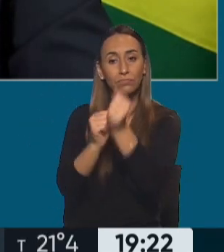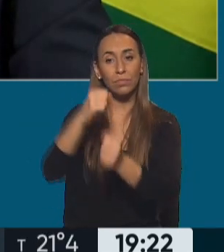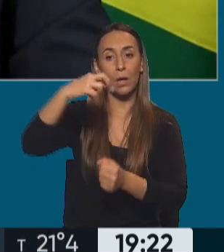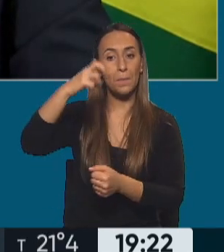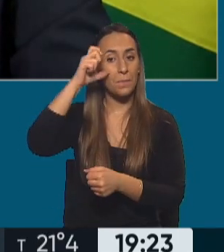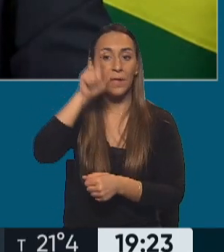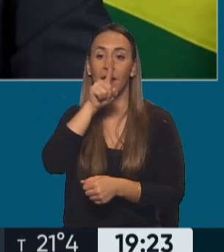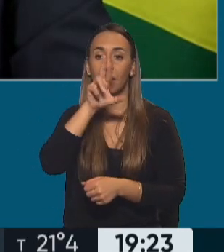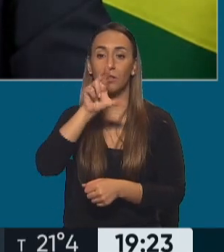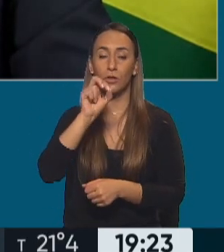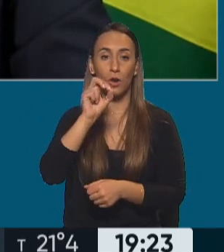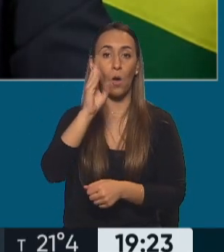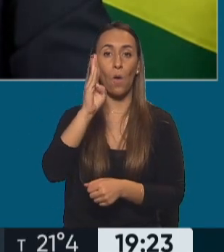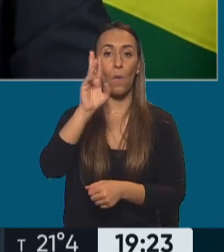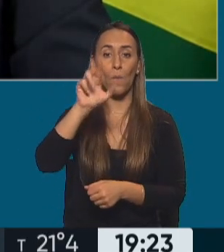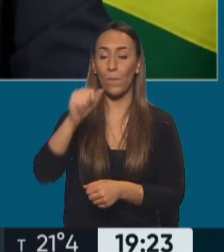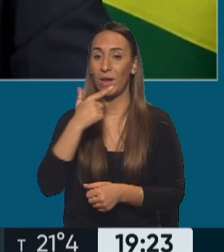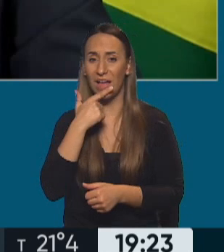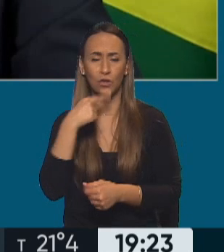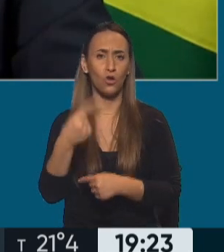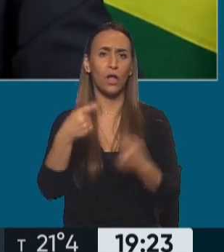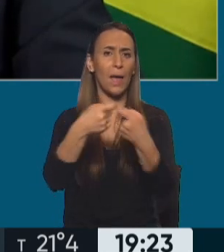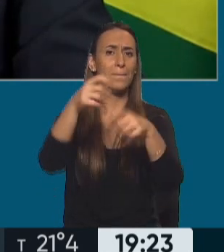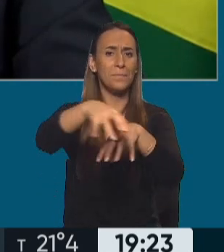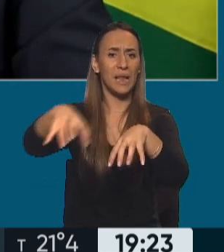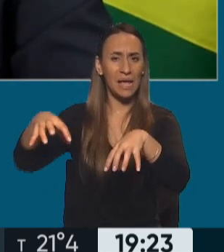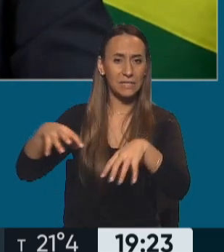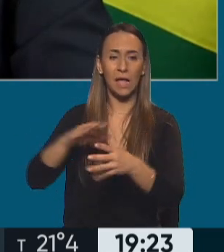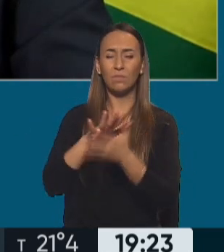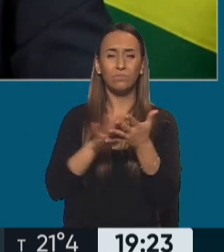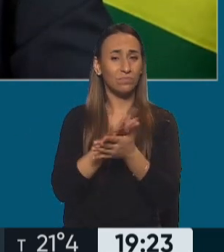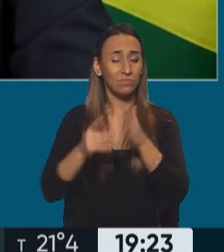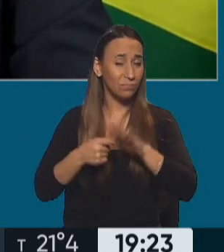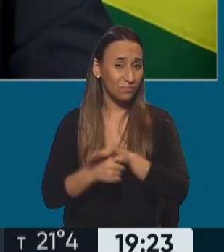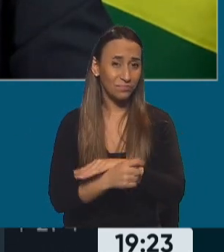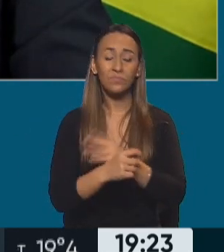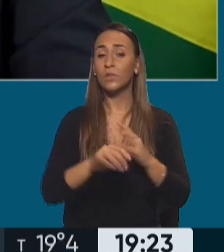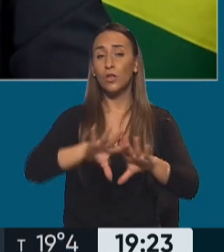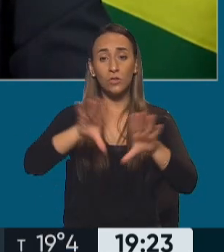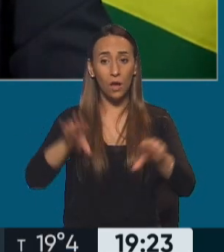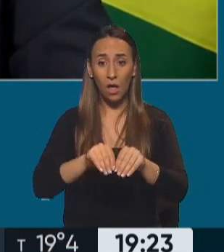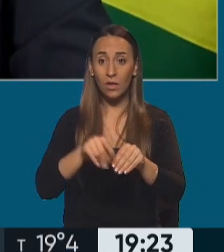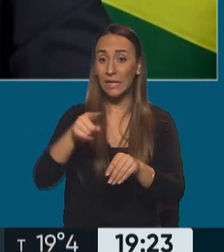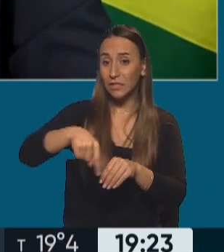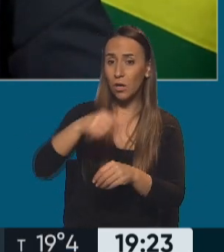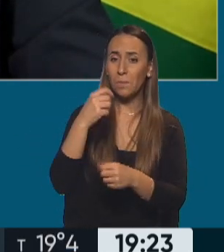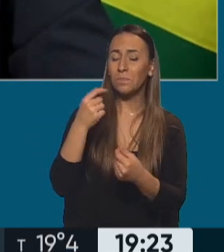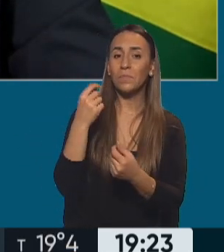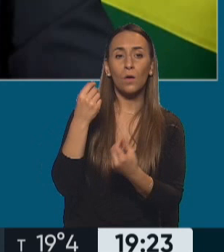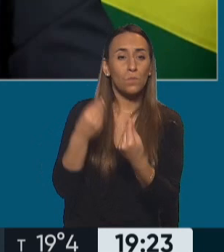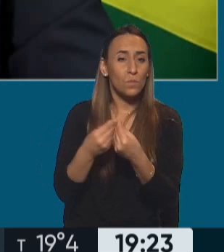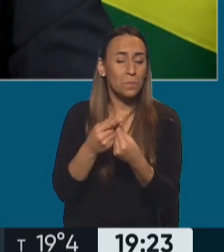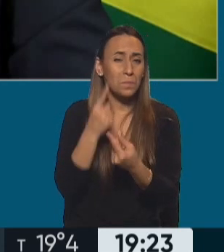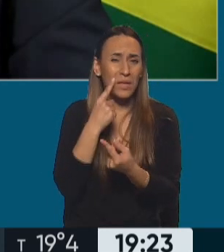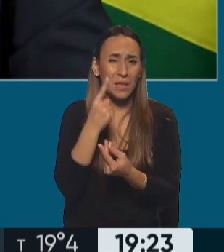empresas. Digamos, se lo va a investigar justamente por los daños económicos por considerar que se perdieron miles de empleos,